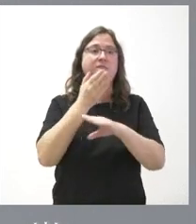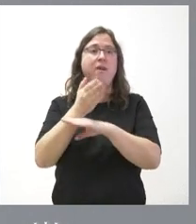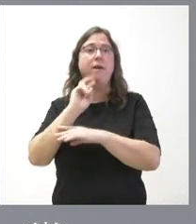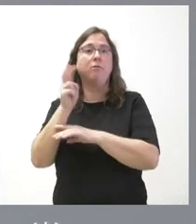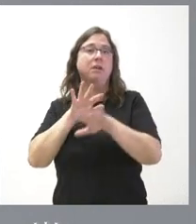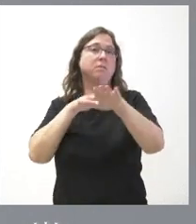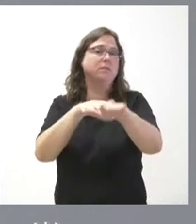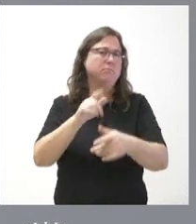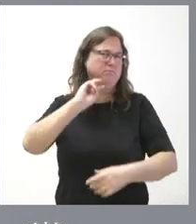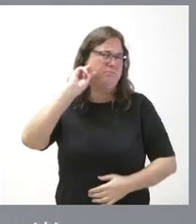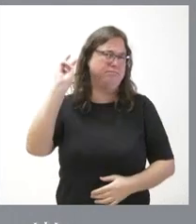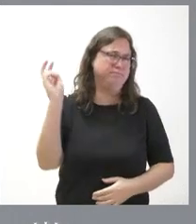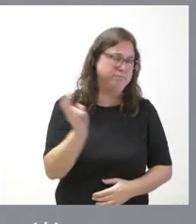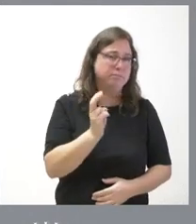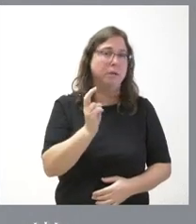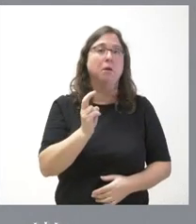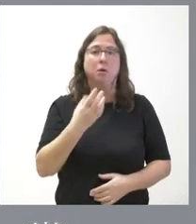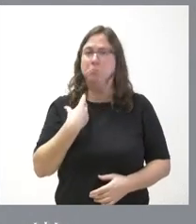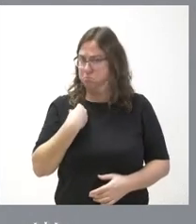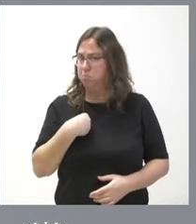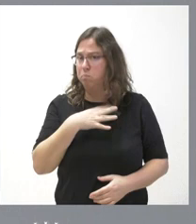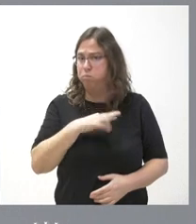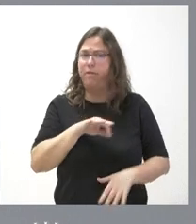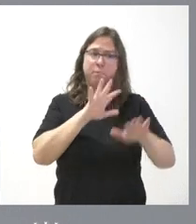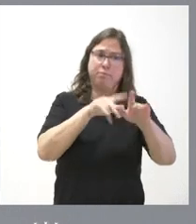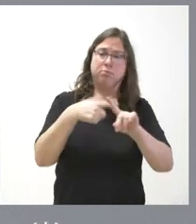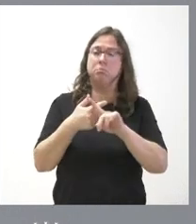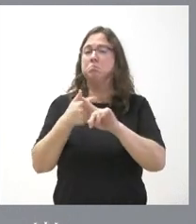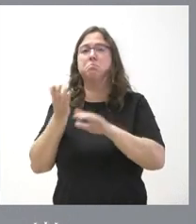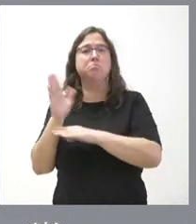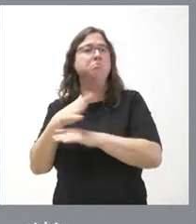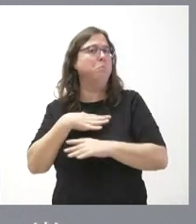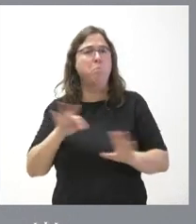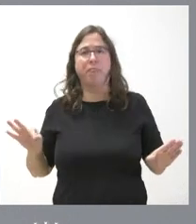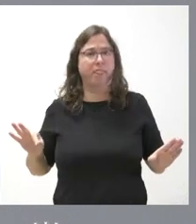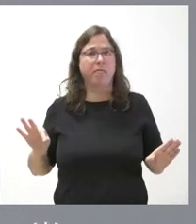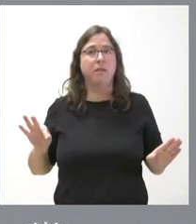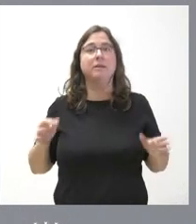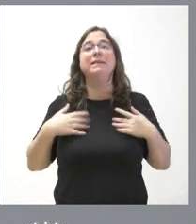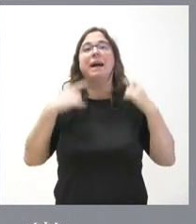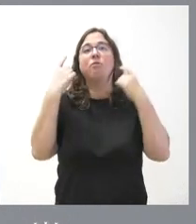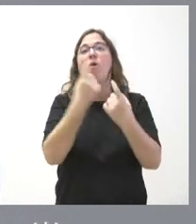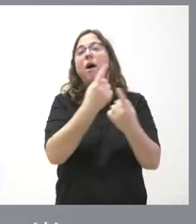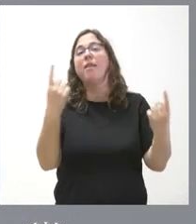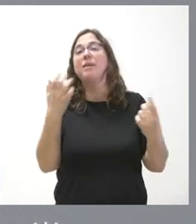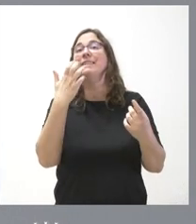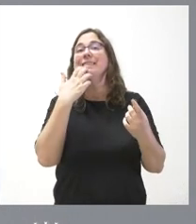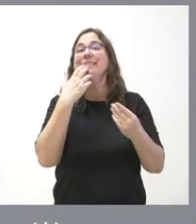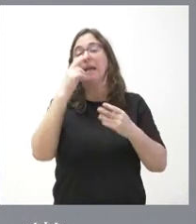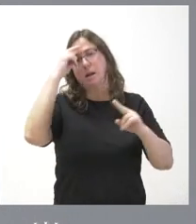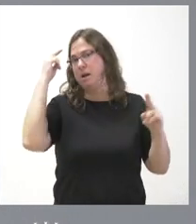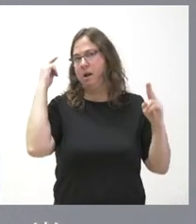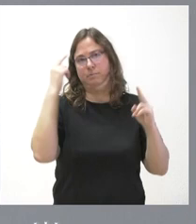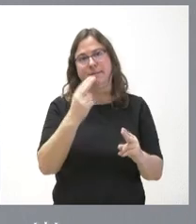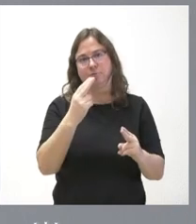manifestaciones de todo tipo y no creo que sea incompatible hacer una cosa y otra y sobre todo y ahí ya es el esfuerzo que tenemos que hacer todos si lo hacemos desde el respeto